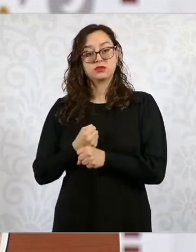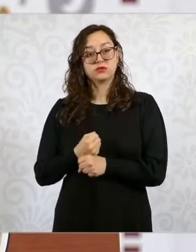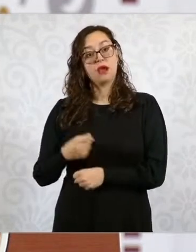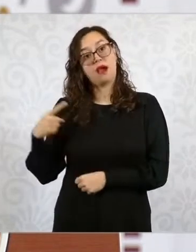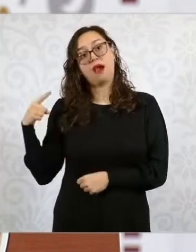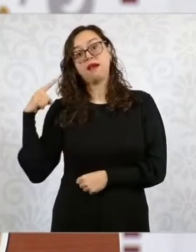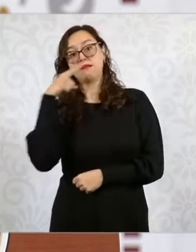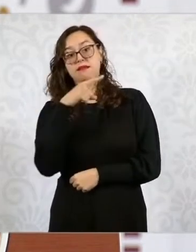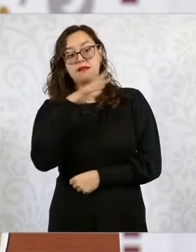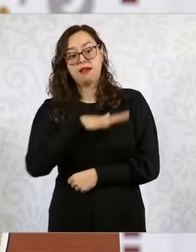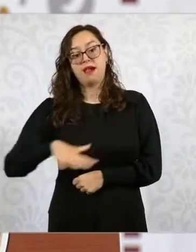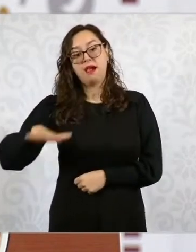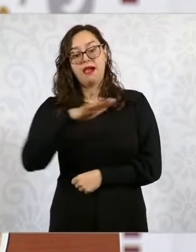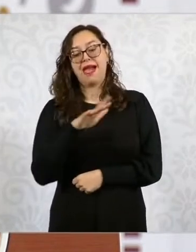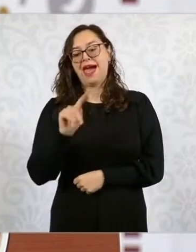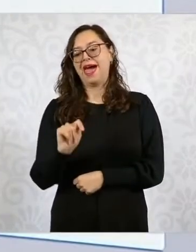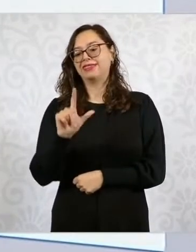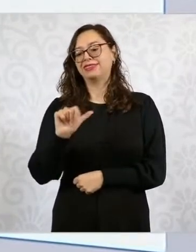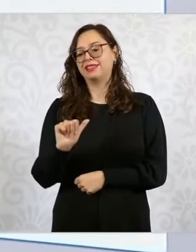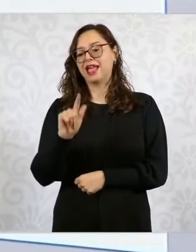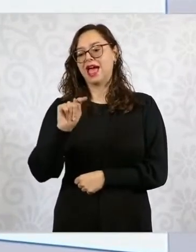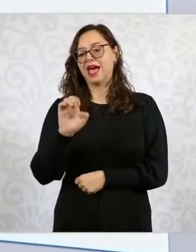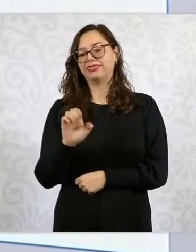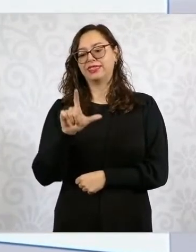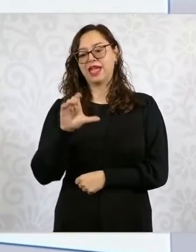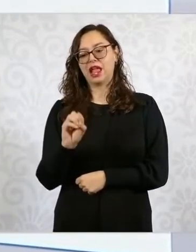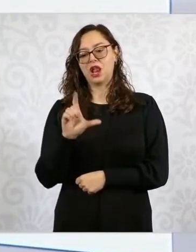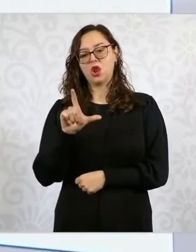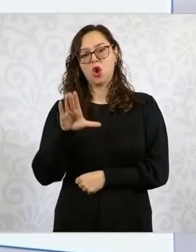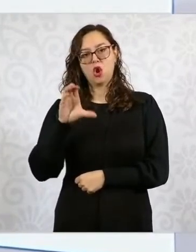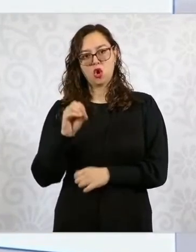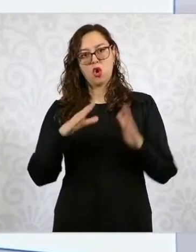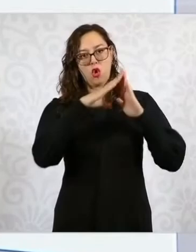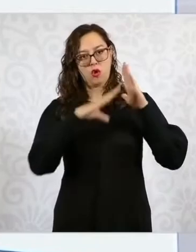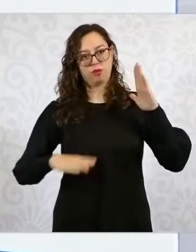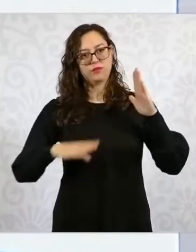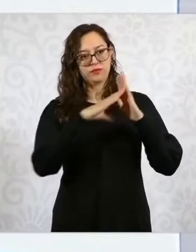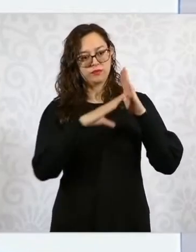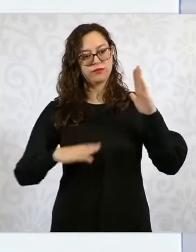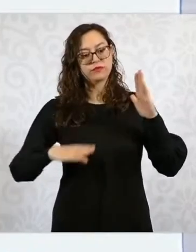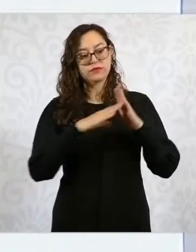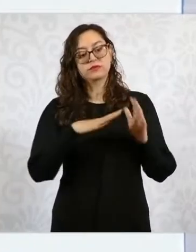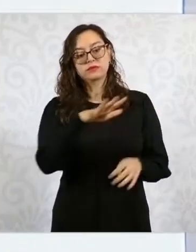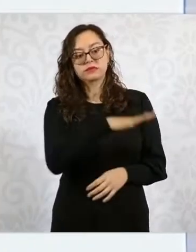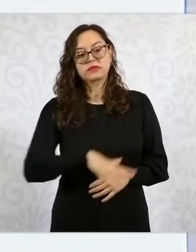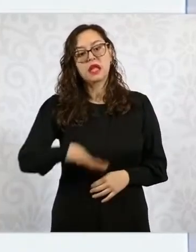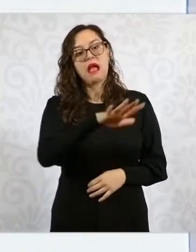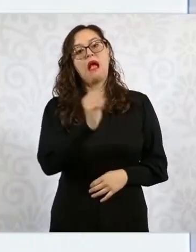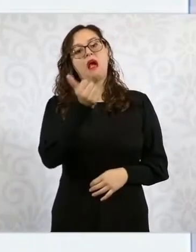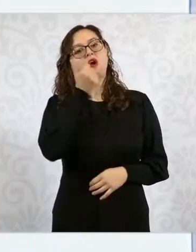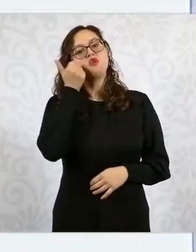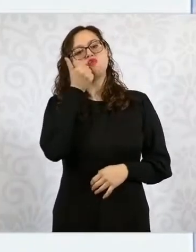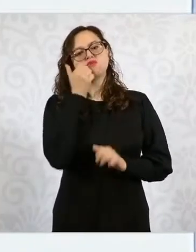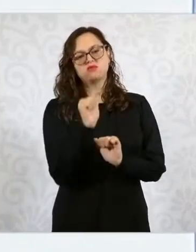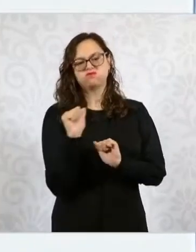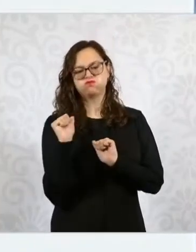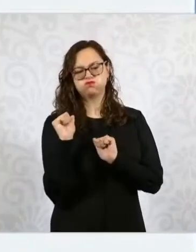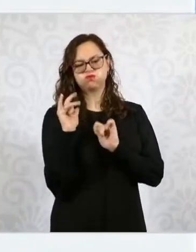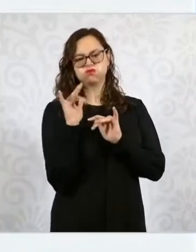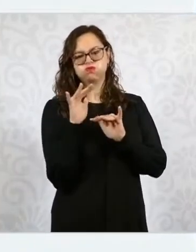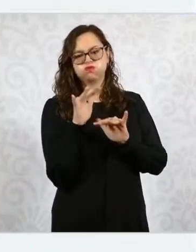después de un movimiento estudiantil que lo que pedía era